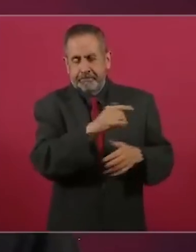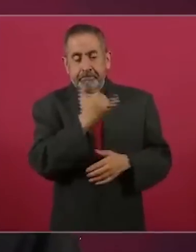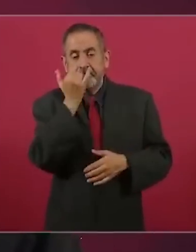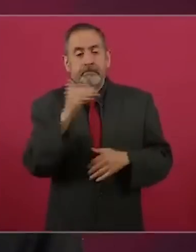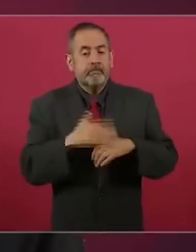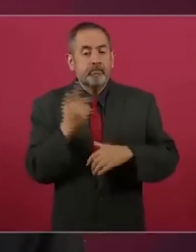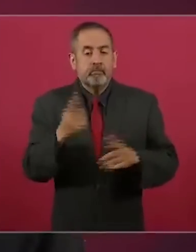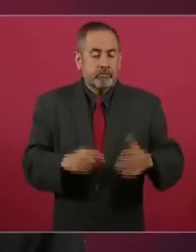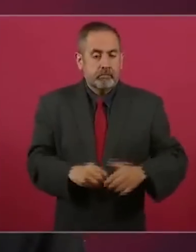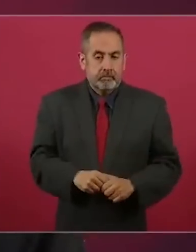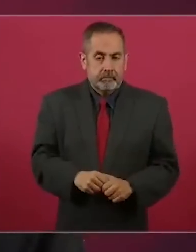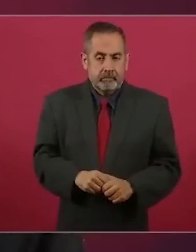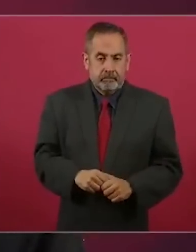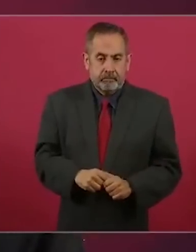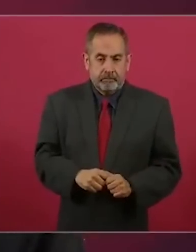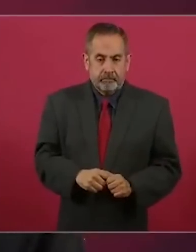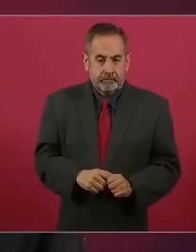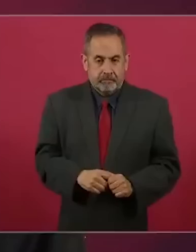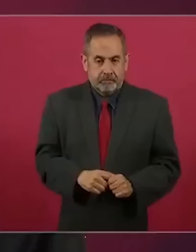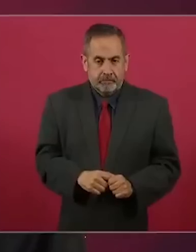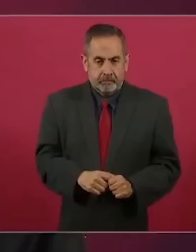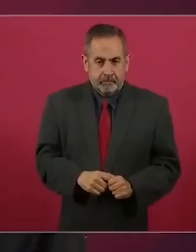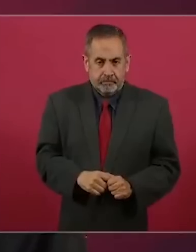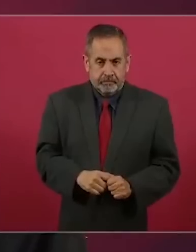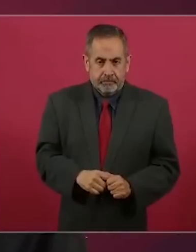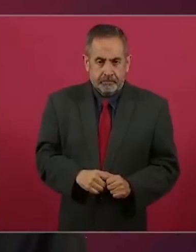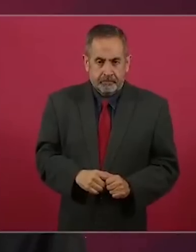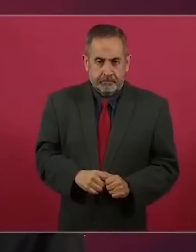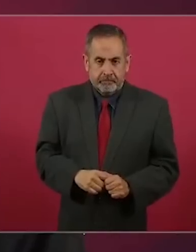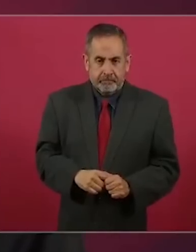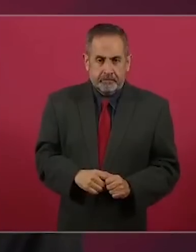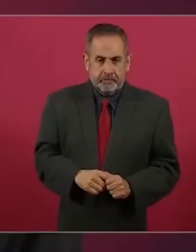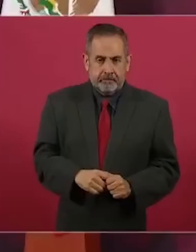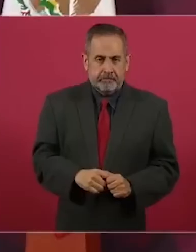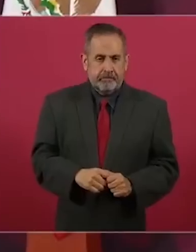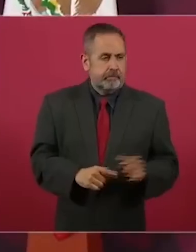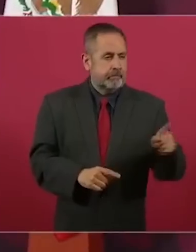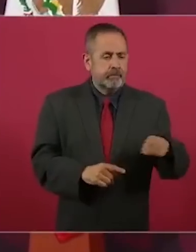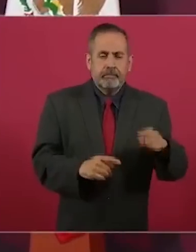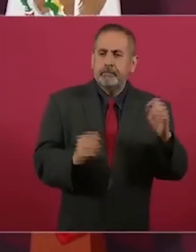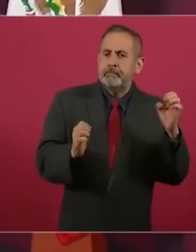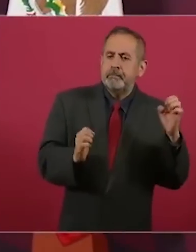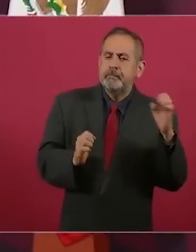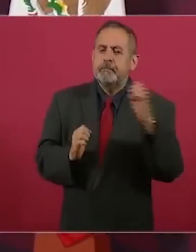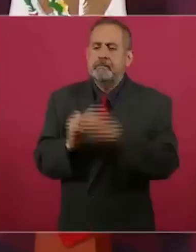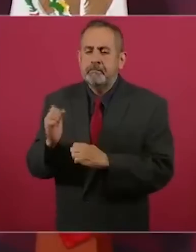quisieron engañar.